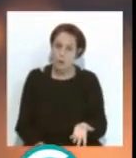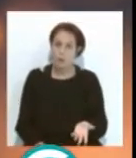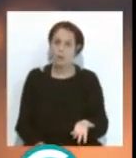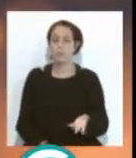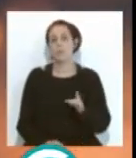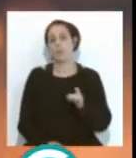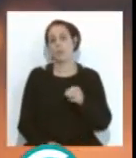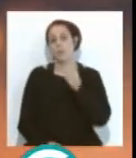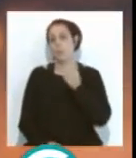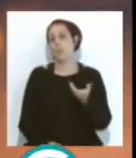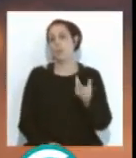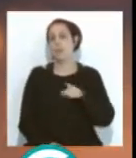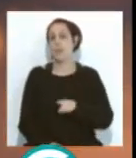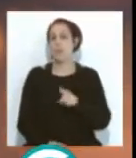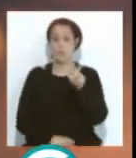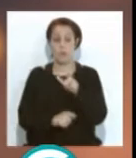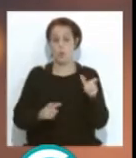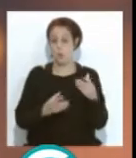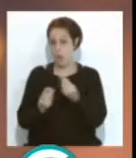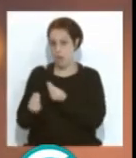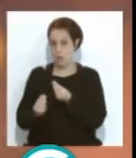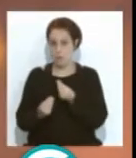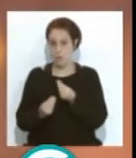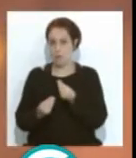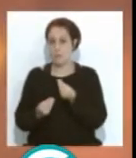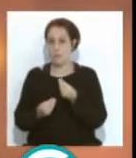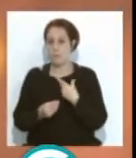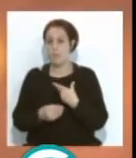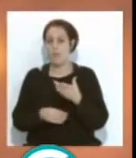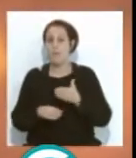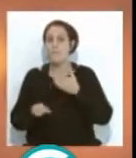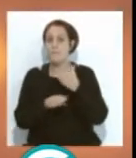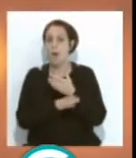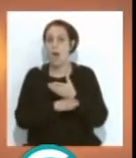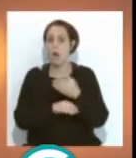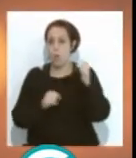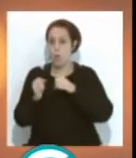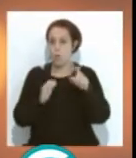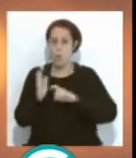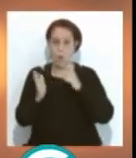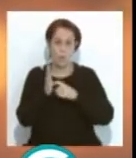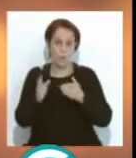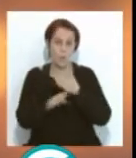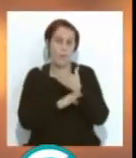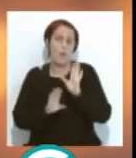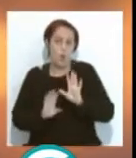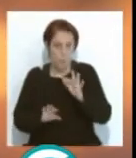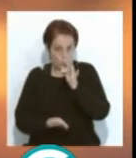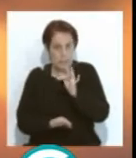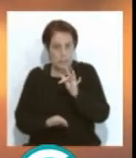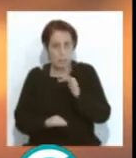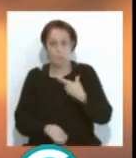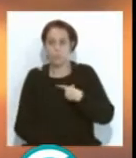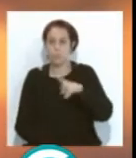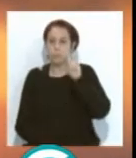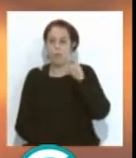Sí, bueno, pues también está en mucha gente el mero hecho de ir a todo el concurso, pero como es positivo, ¿no? De ir a ver todo